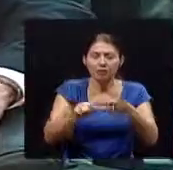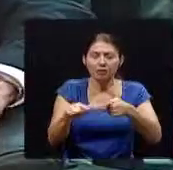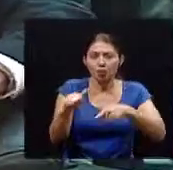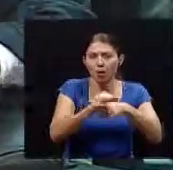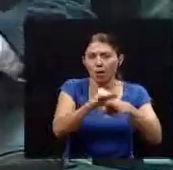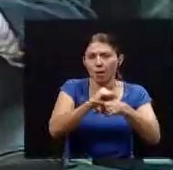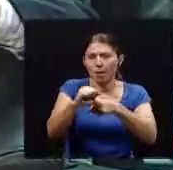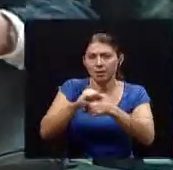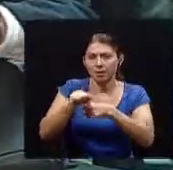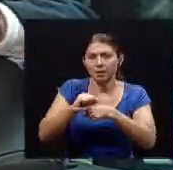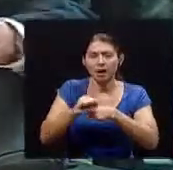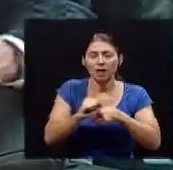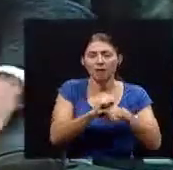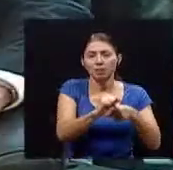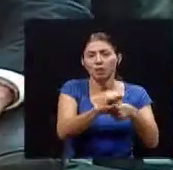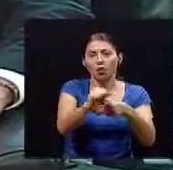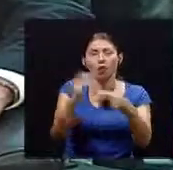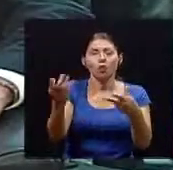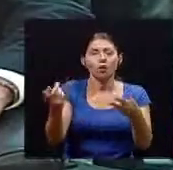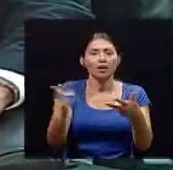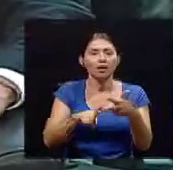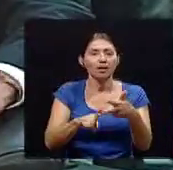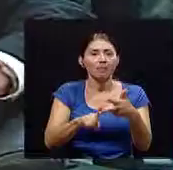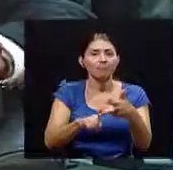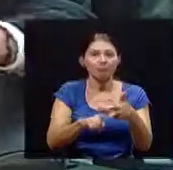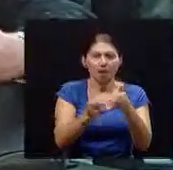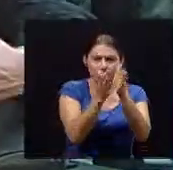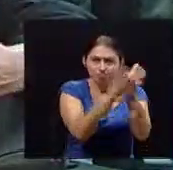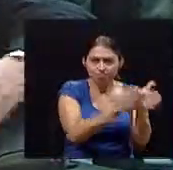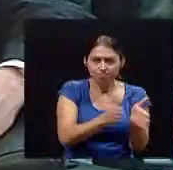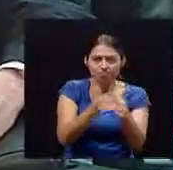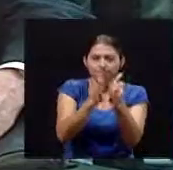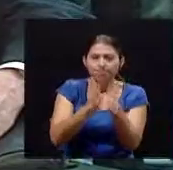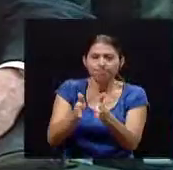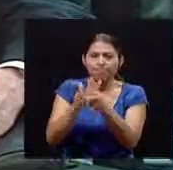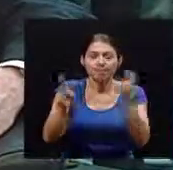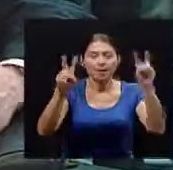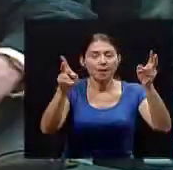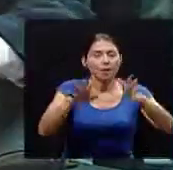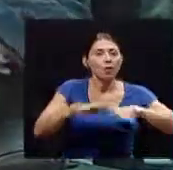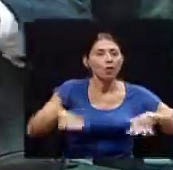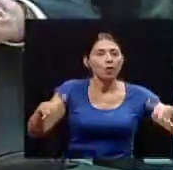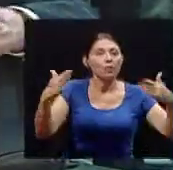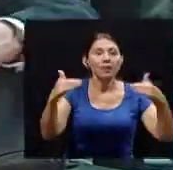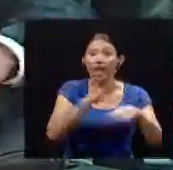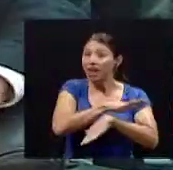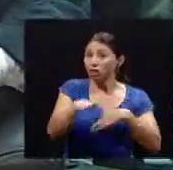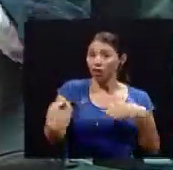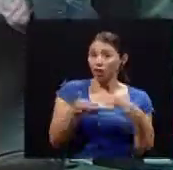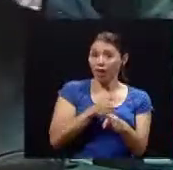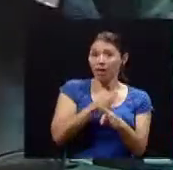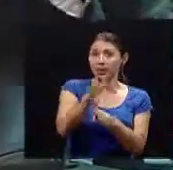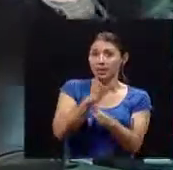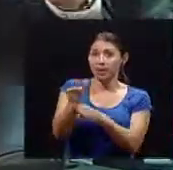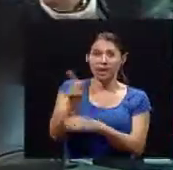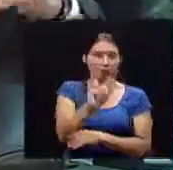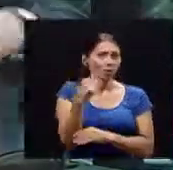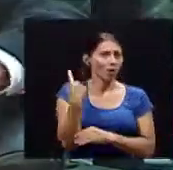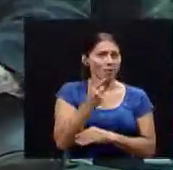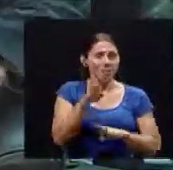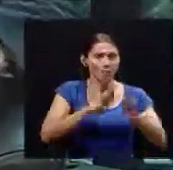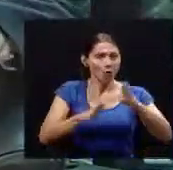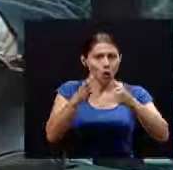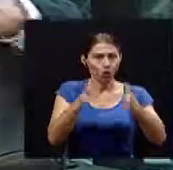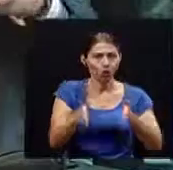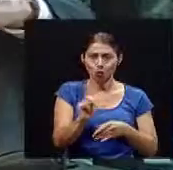y sobre todo llevar toda la parte formativa en el medio ambiente en todas las disciplinas no solamente en el caso de los